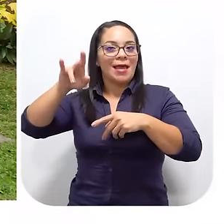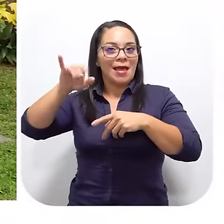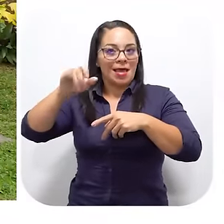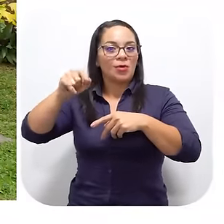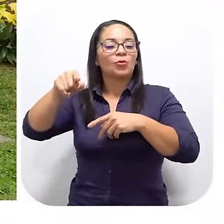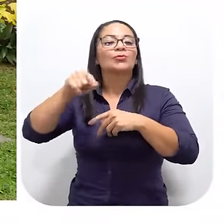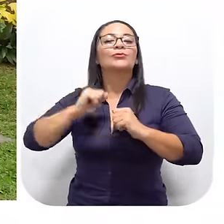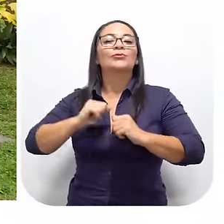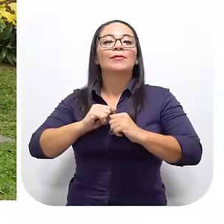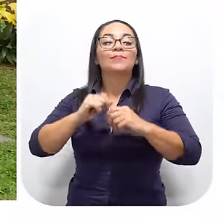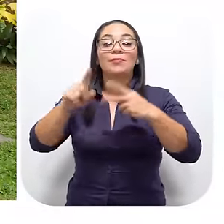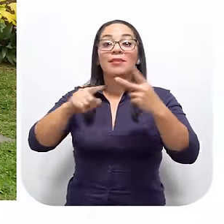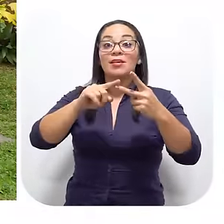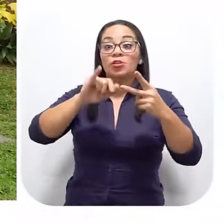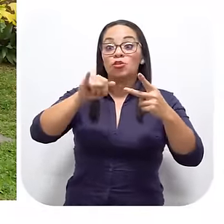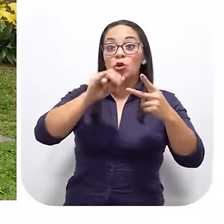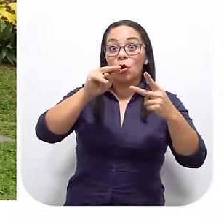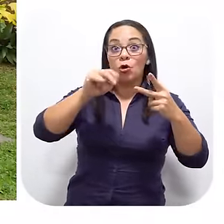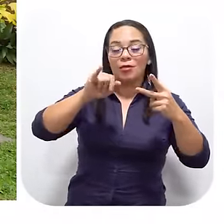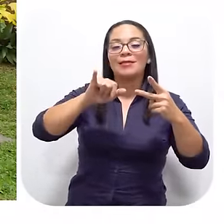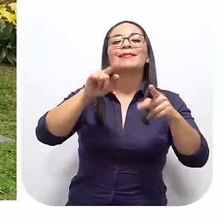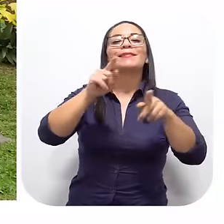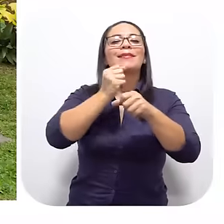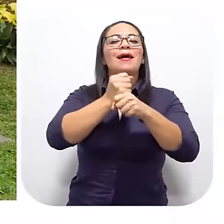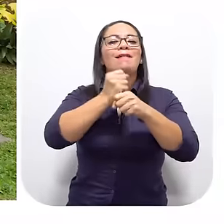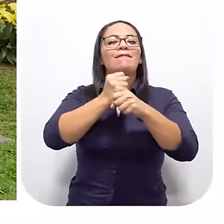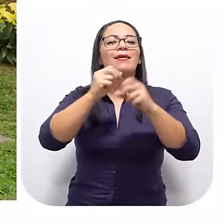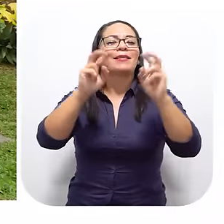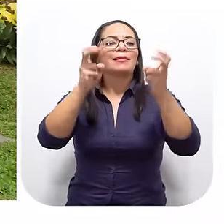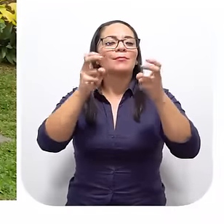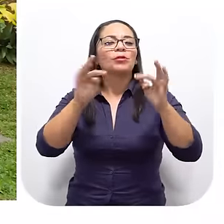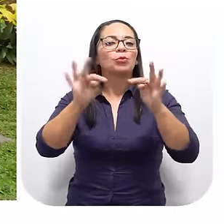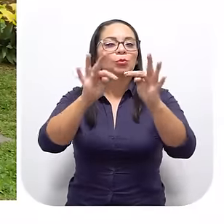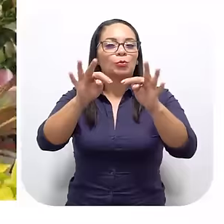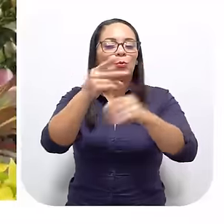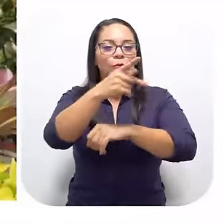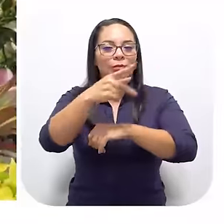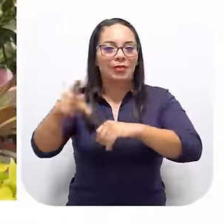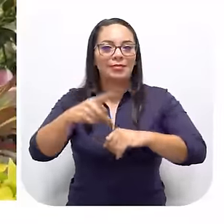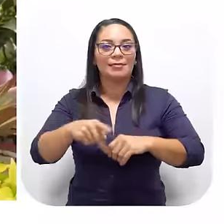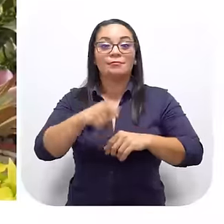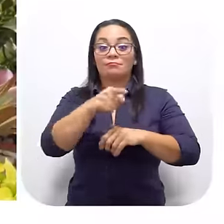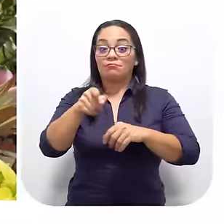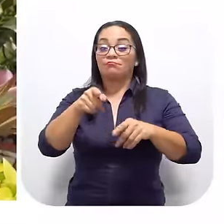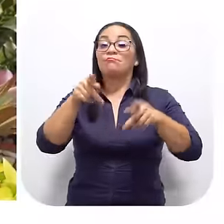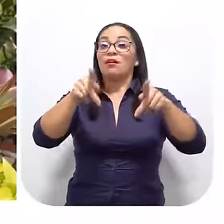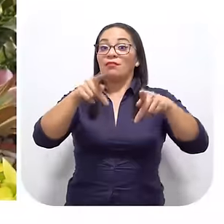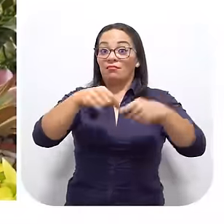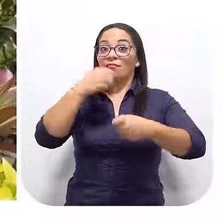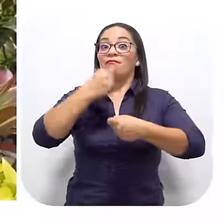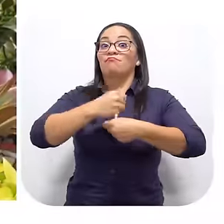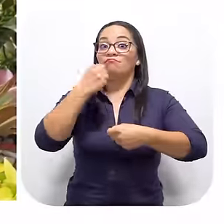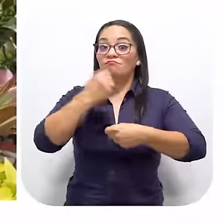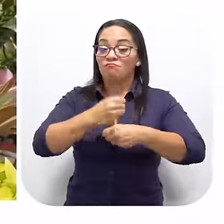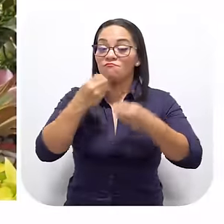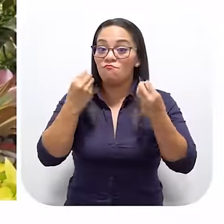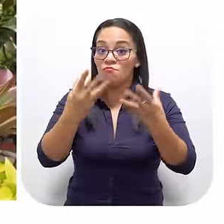Y Don Johnny Trabaja en temas De turismo en Punta Arenas Gente que la ha pulseado